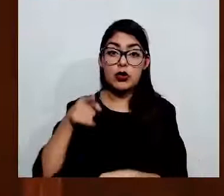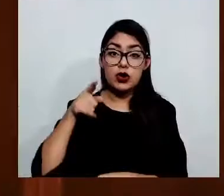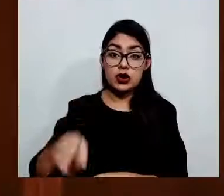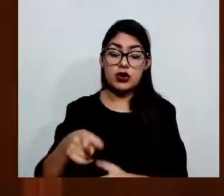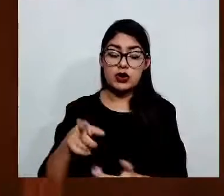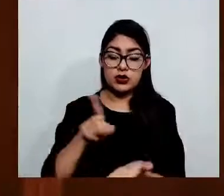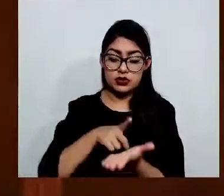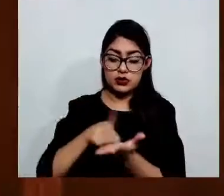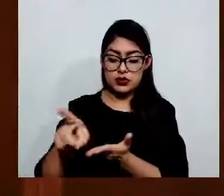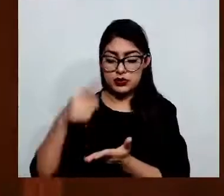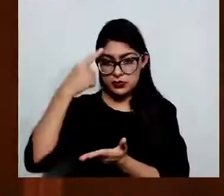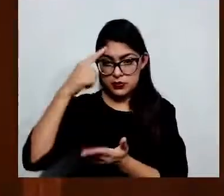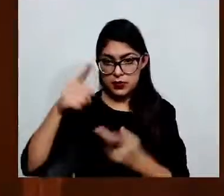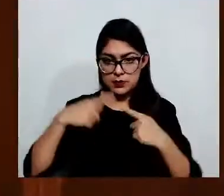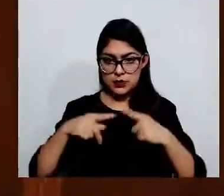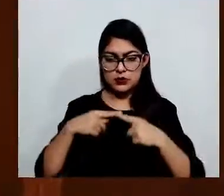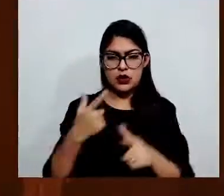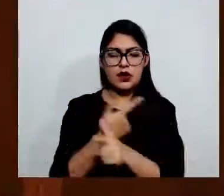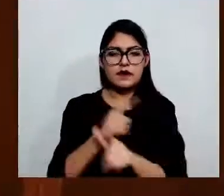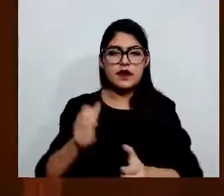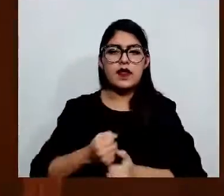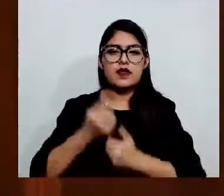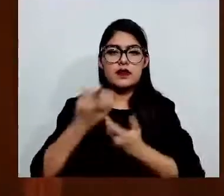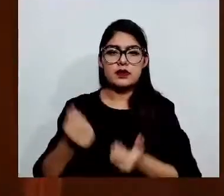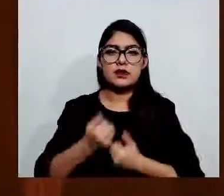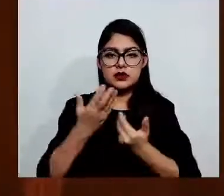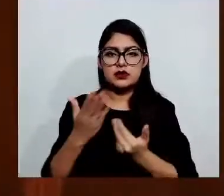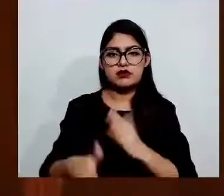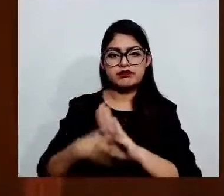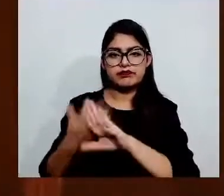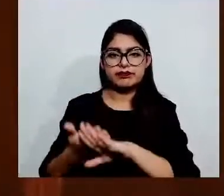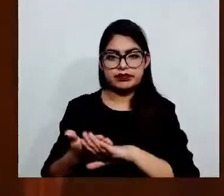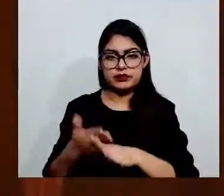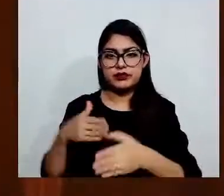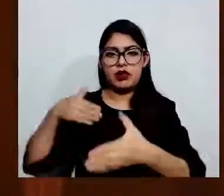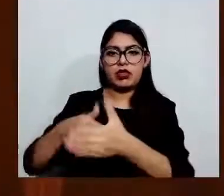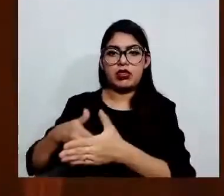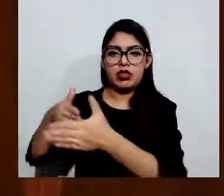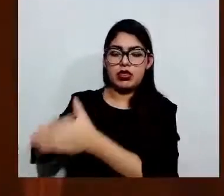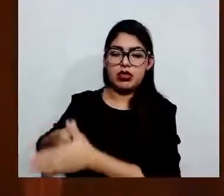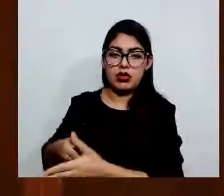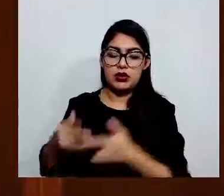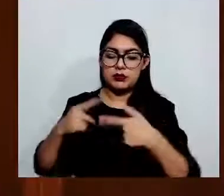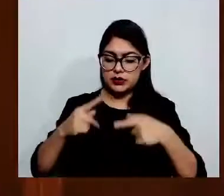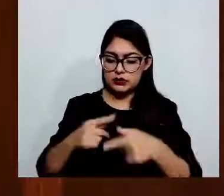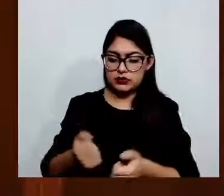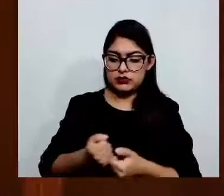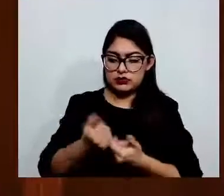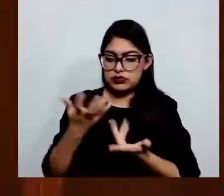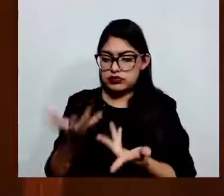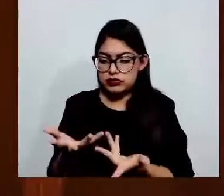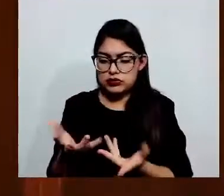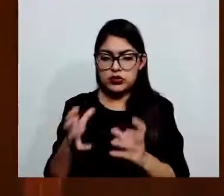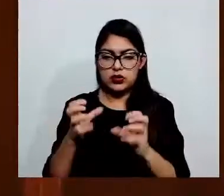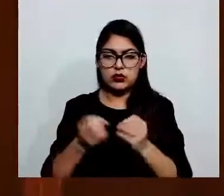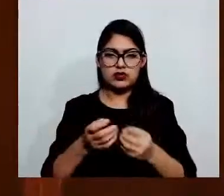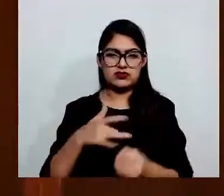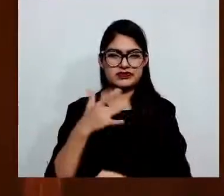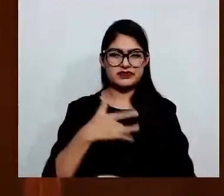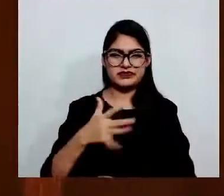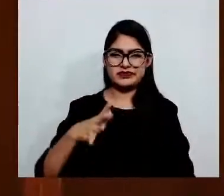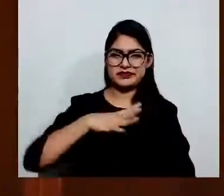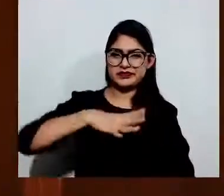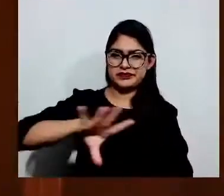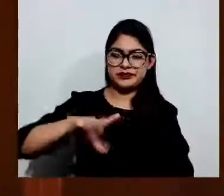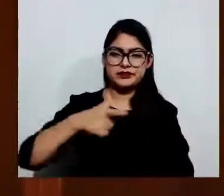toda vez que restringe las expresiones o acciones de descontento, enérgicas, francas y directas,